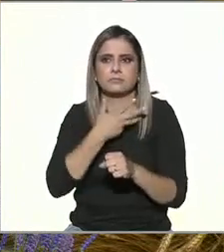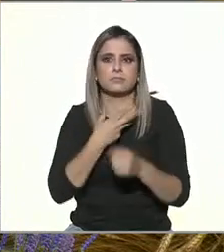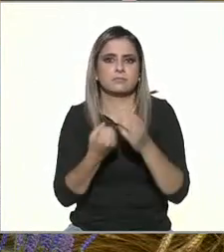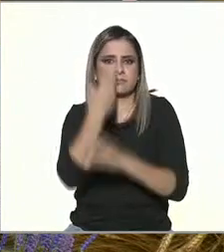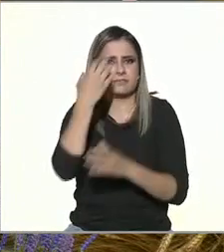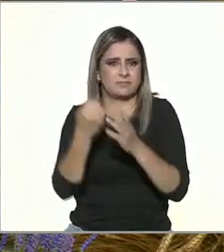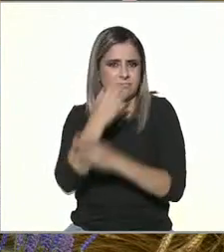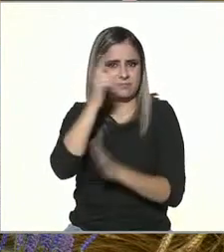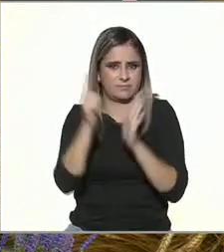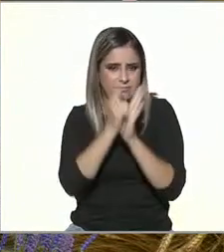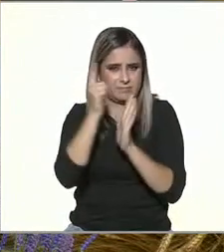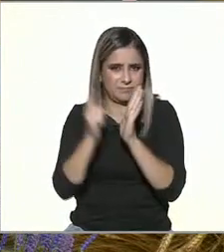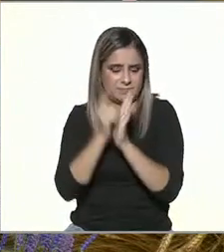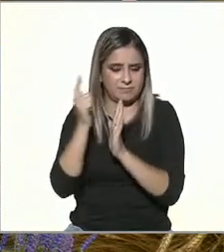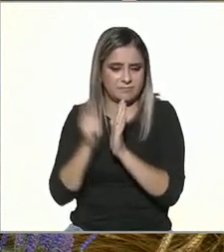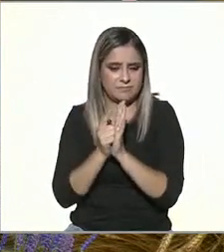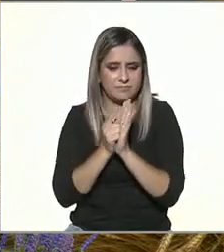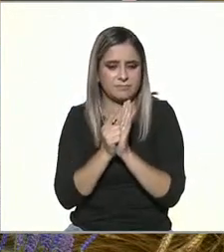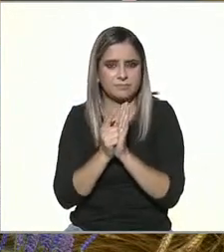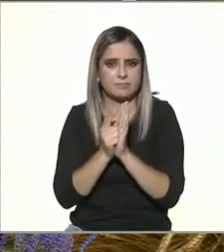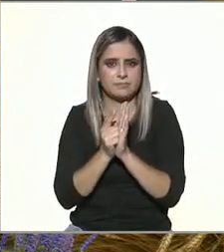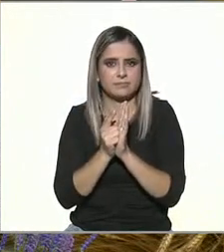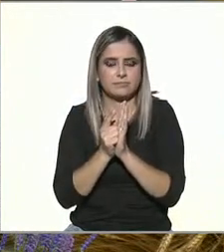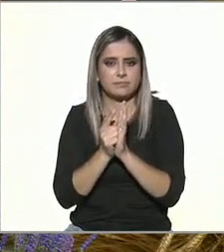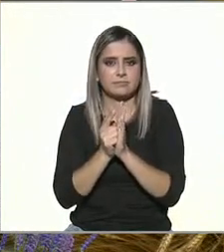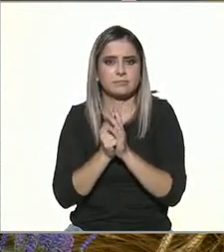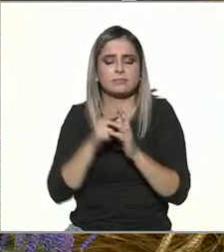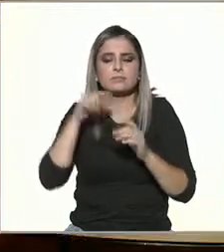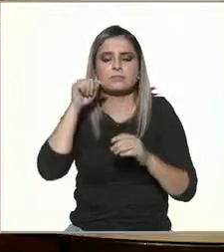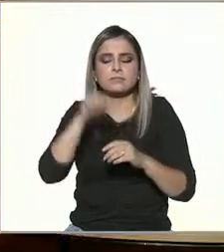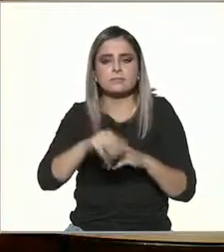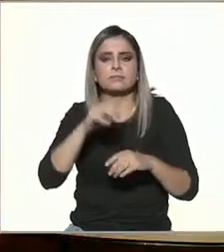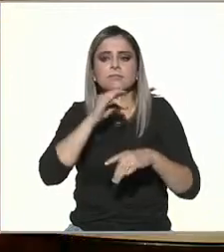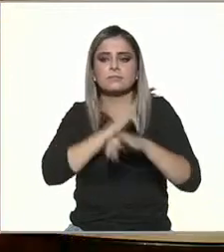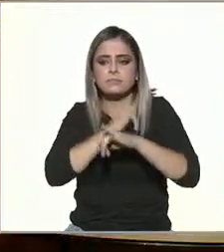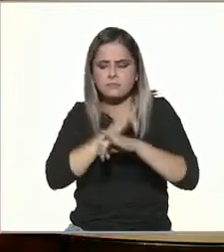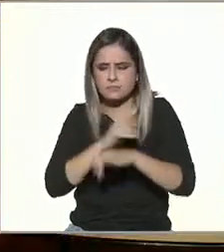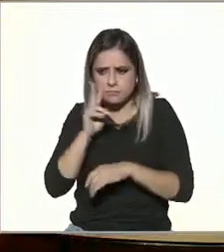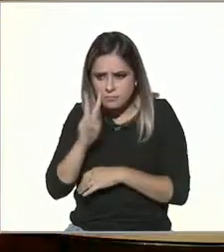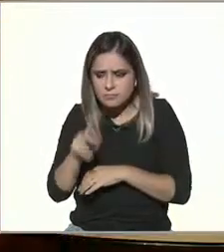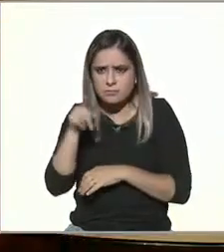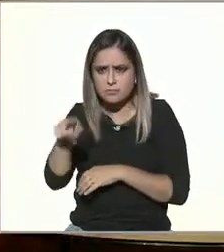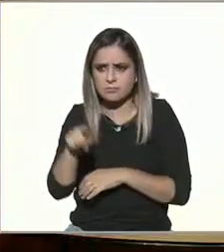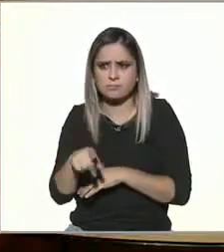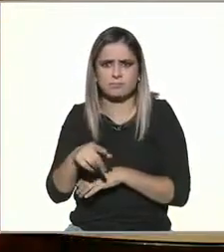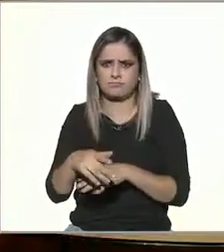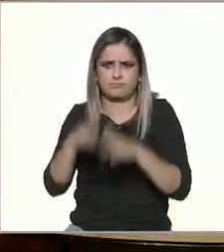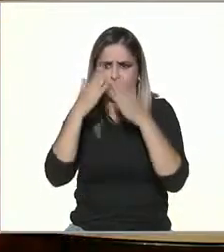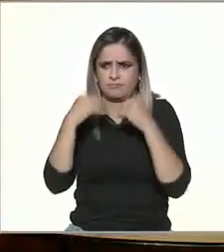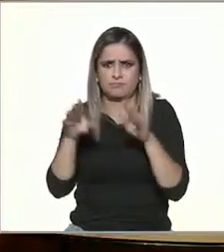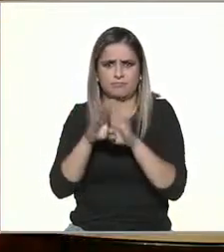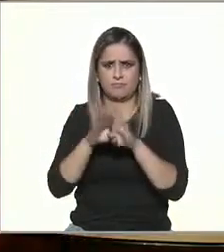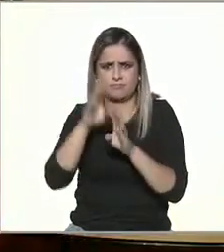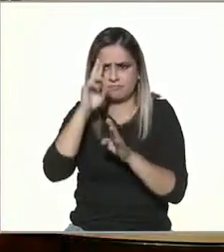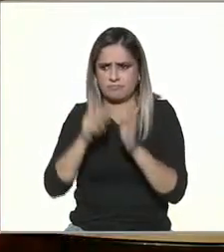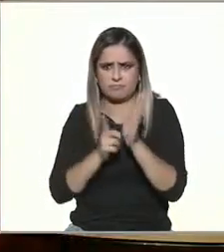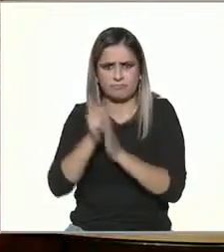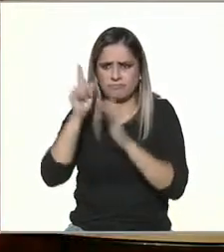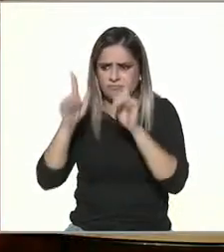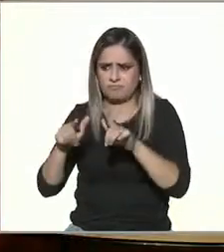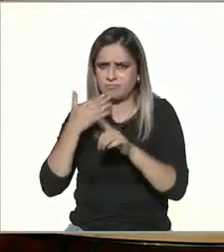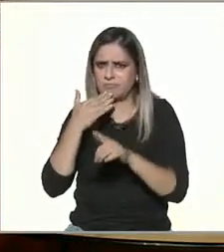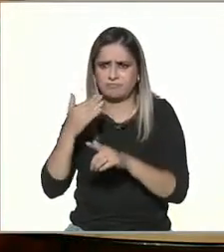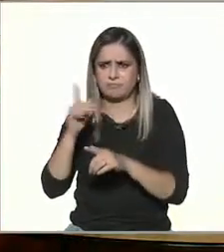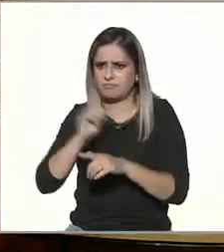había una como el kill switch de poder apagar cualquier página web que no cumple con los derechos locales la pregunta es cómo eso